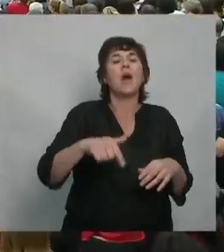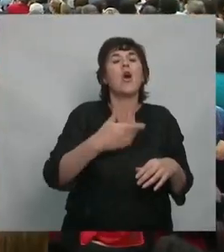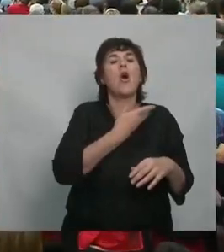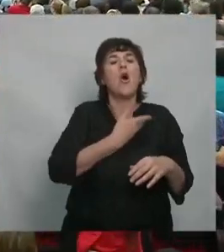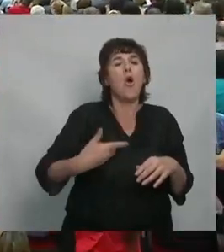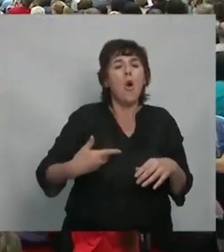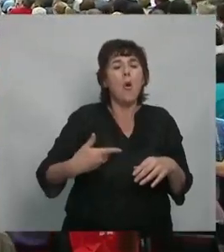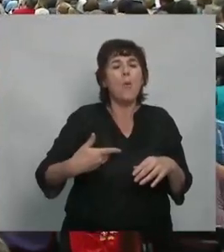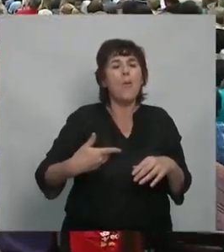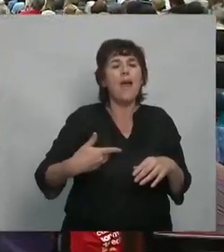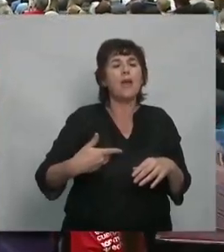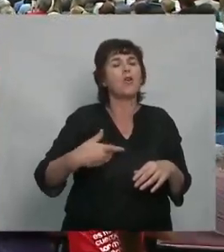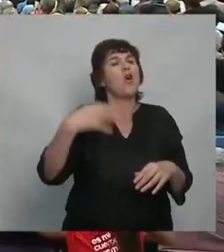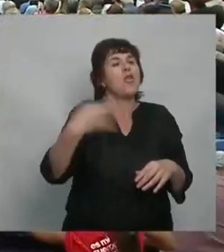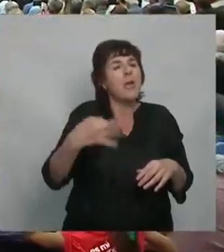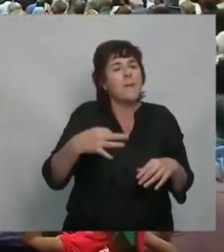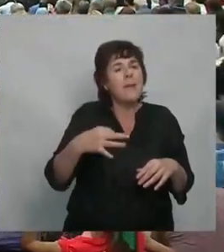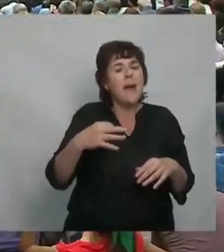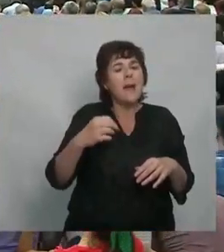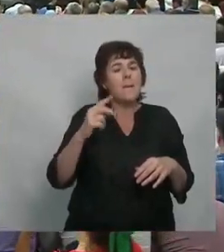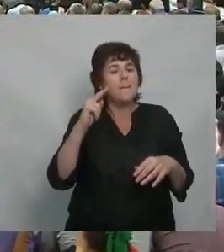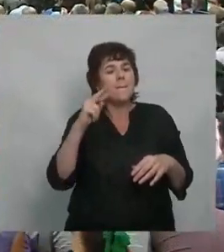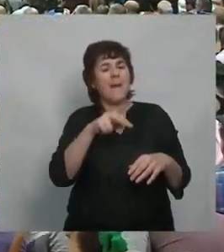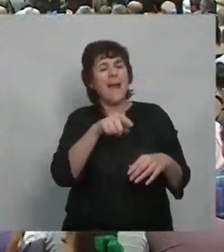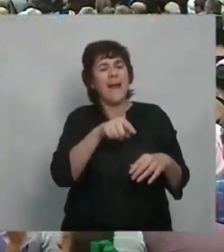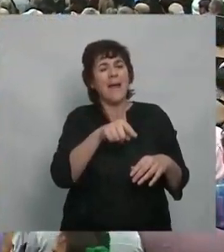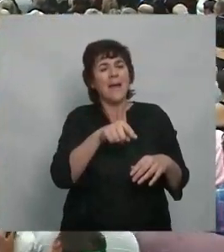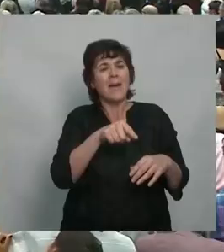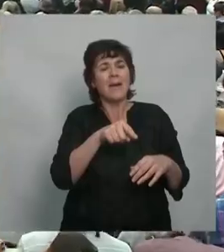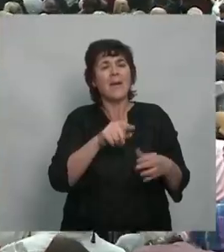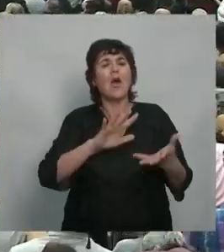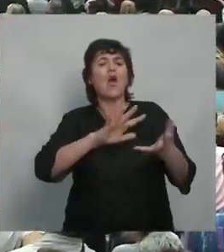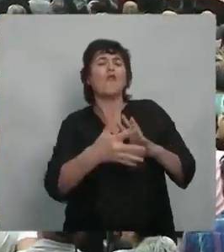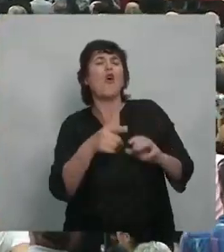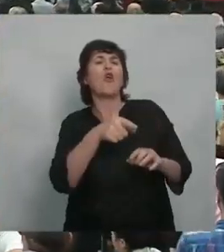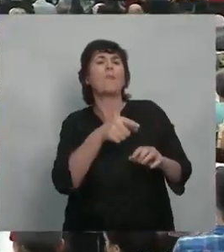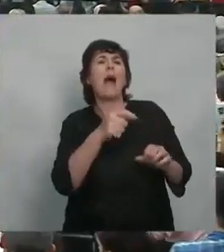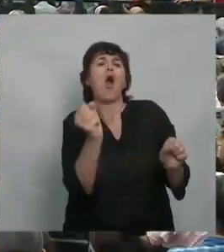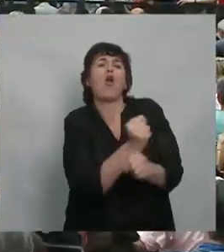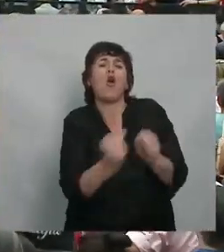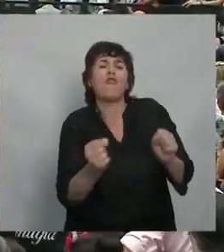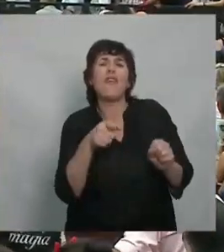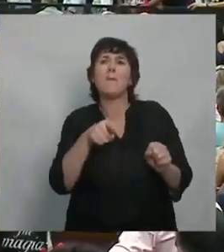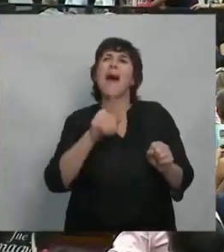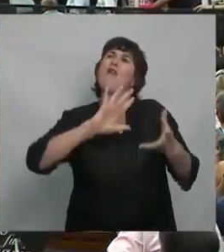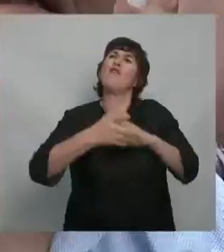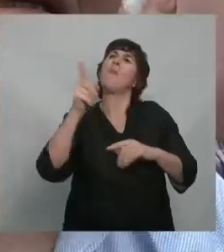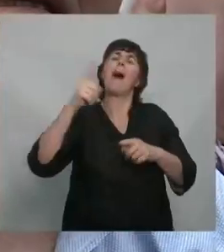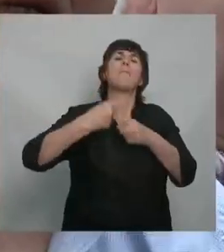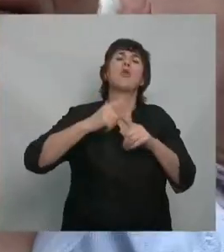debió haber tomado esas elecciones no como una medida de confirmación de sus políticas,